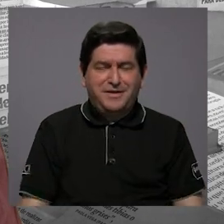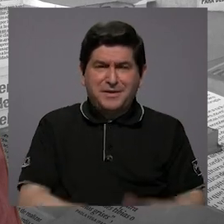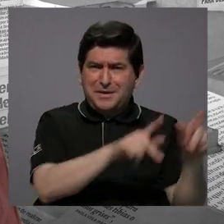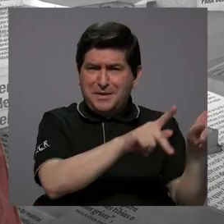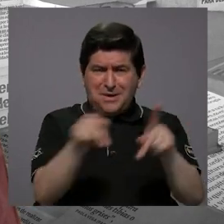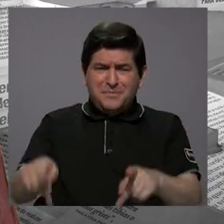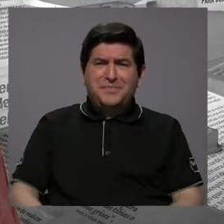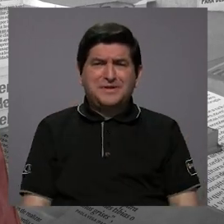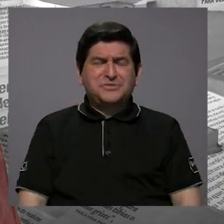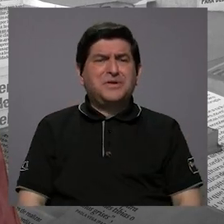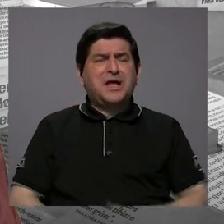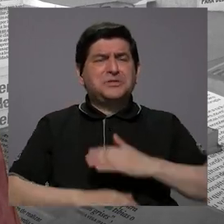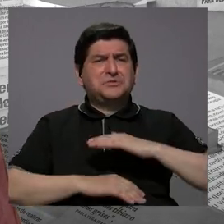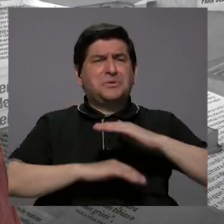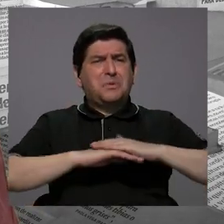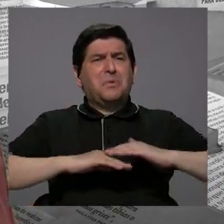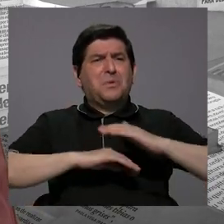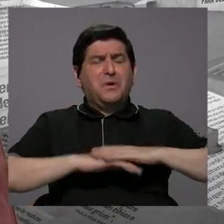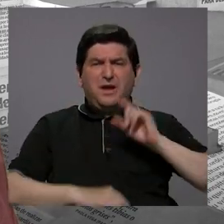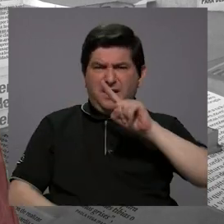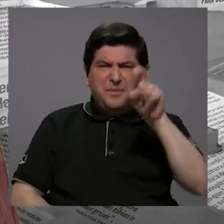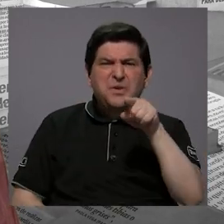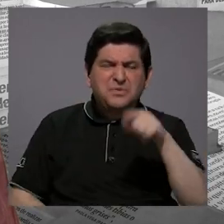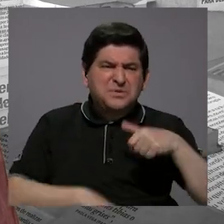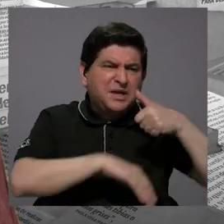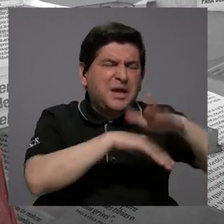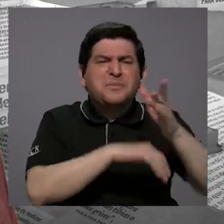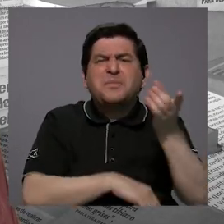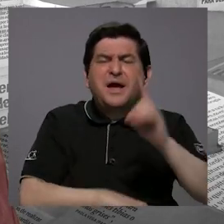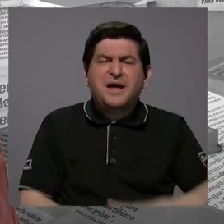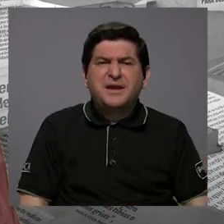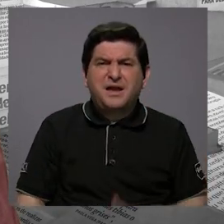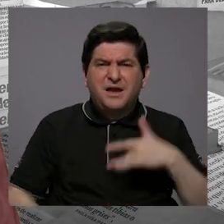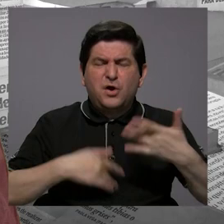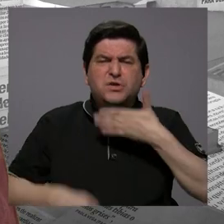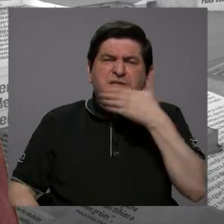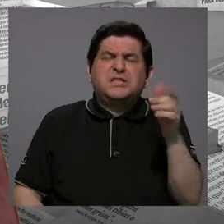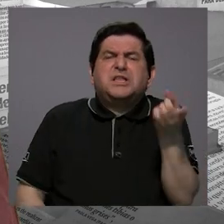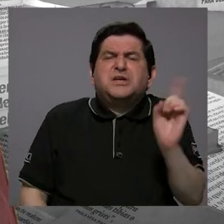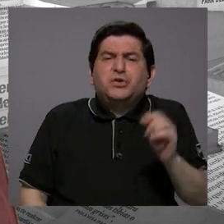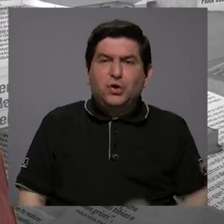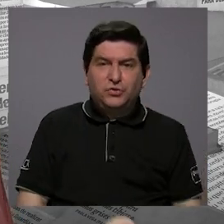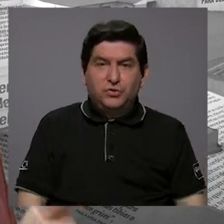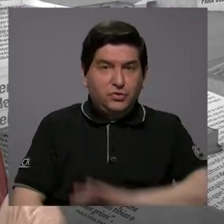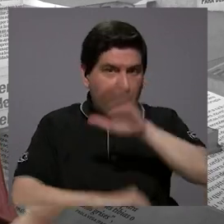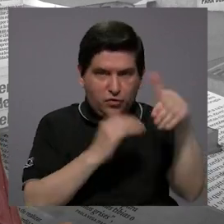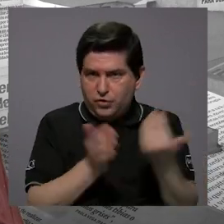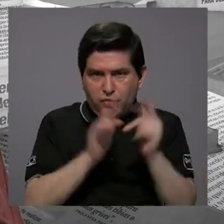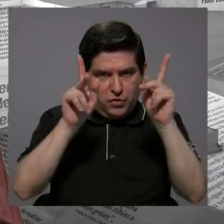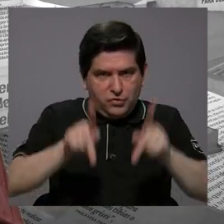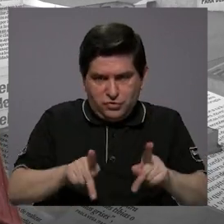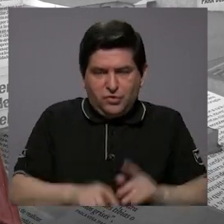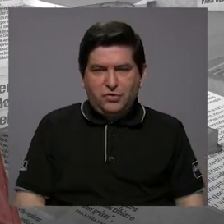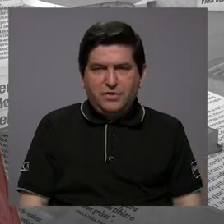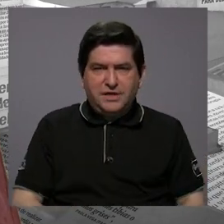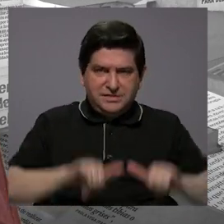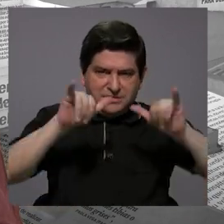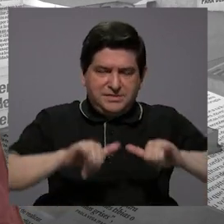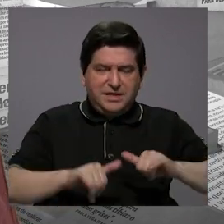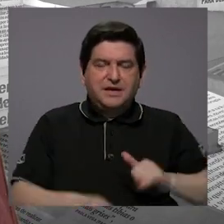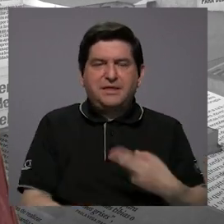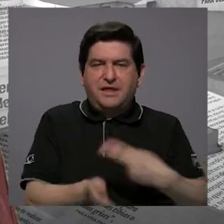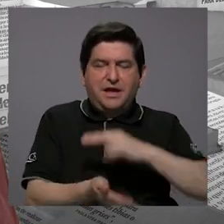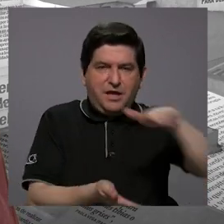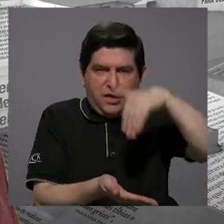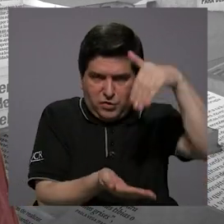pues, esté a gusto y le pregunten usted dónde quiere ir, dónde se siente mejor. Por supuesto que no todos van a poder quedarse en los hospitales